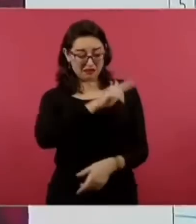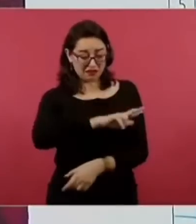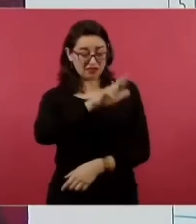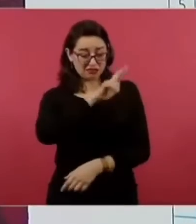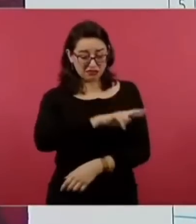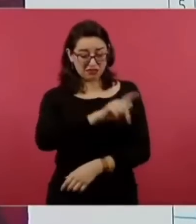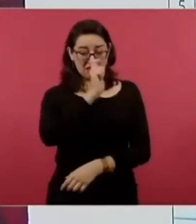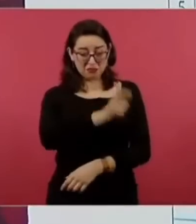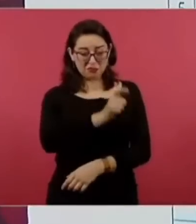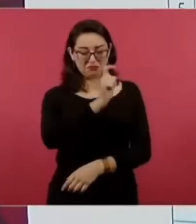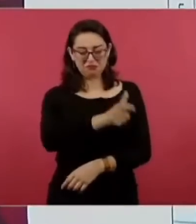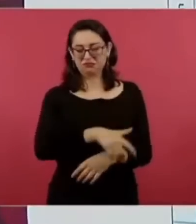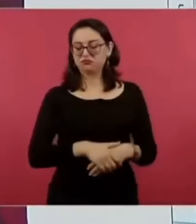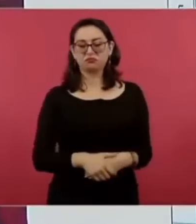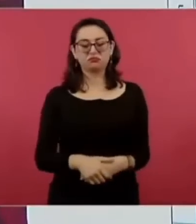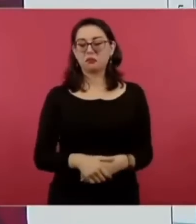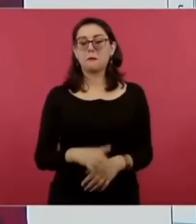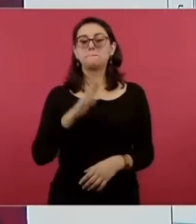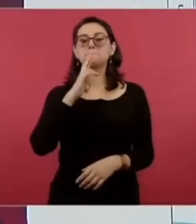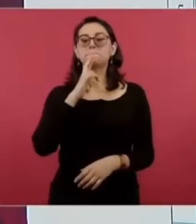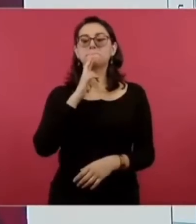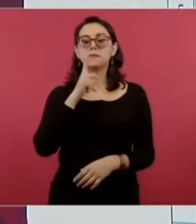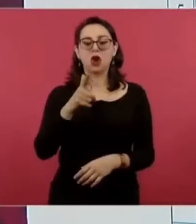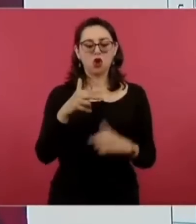y te compramos el hospital